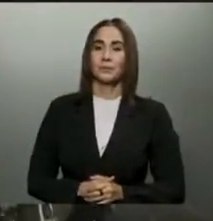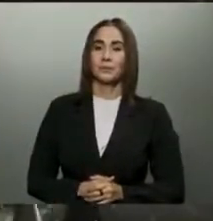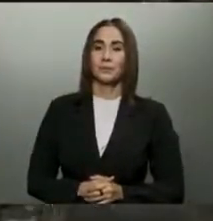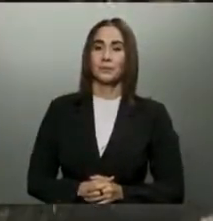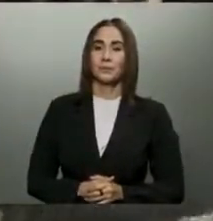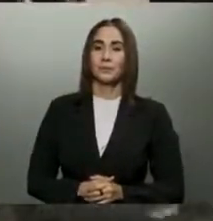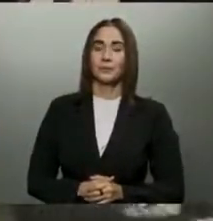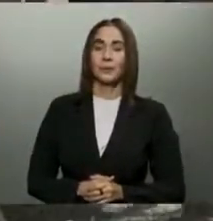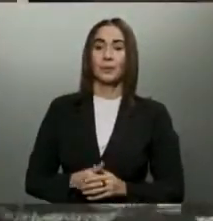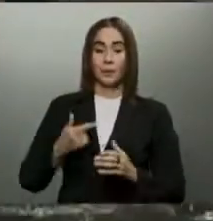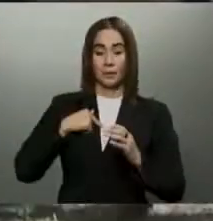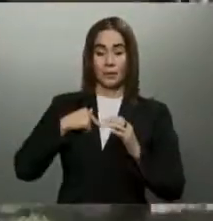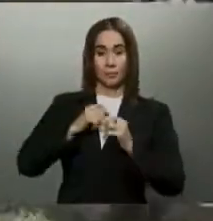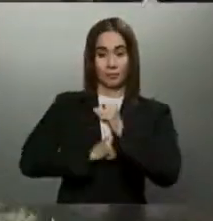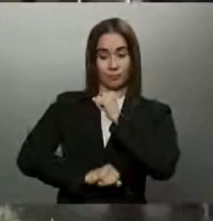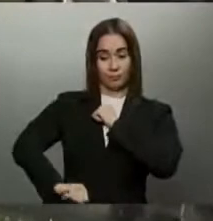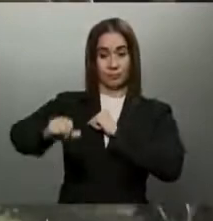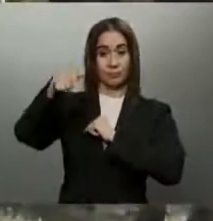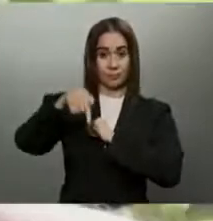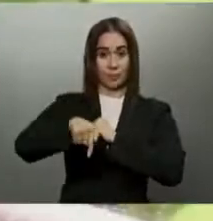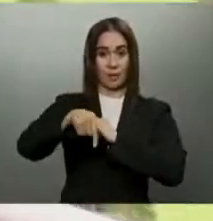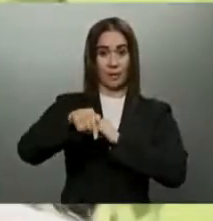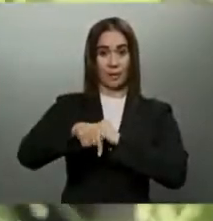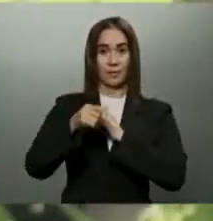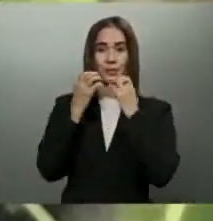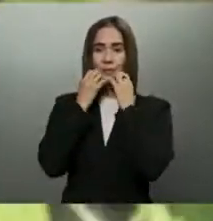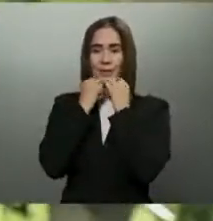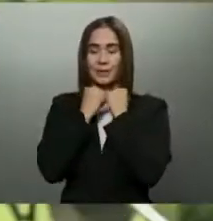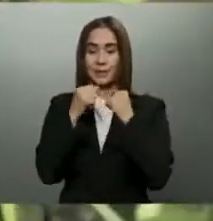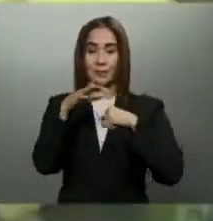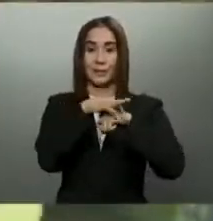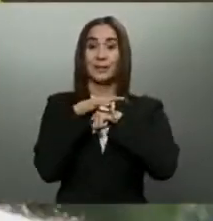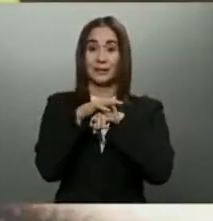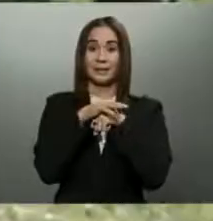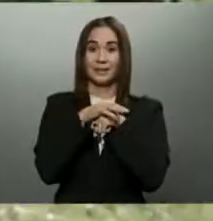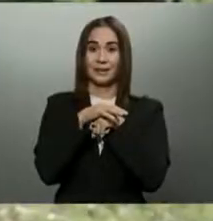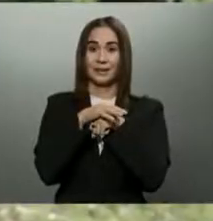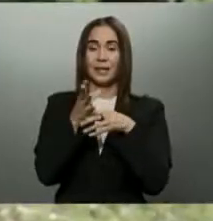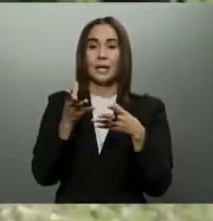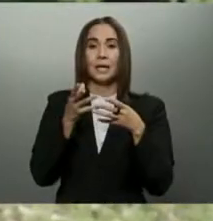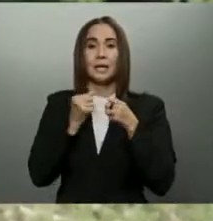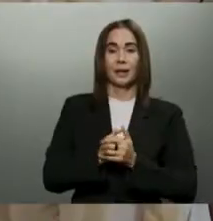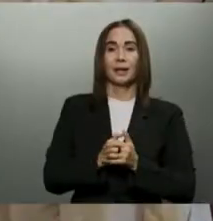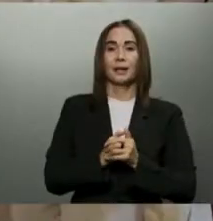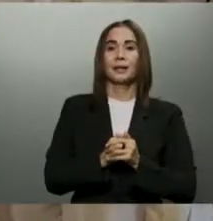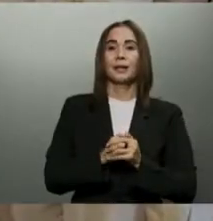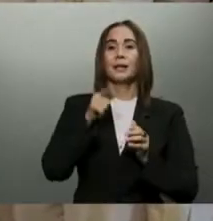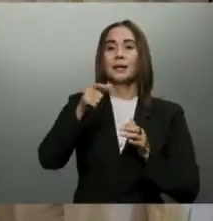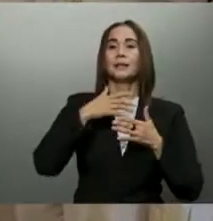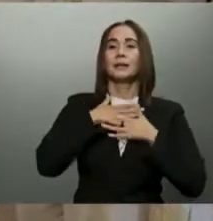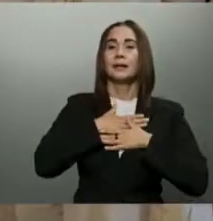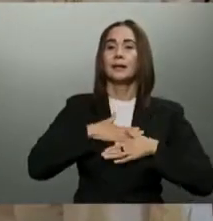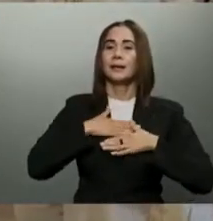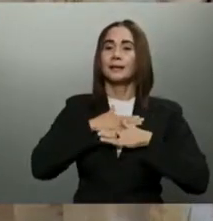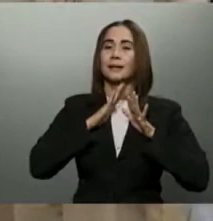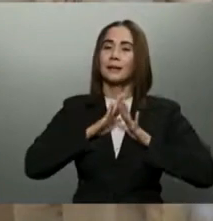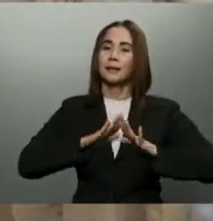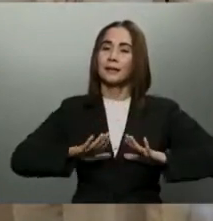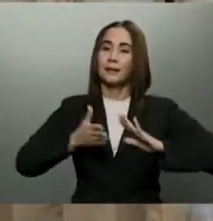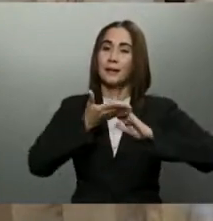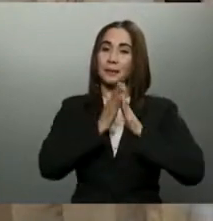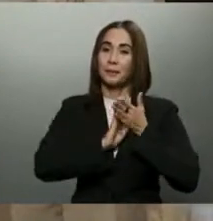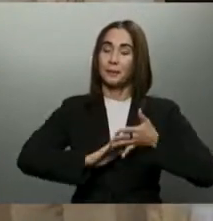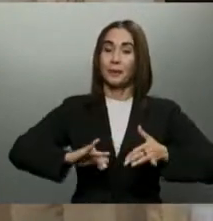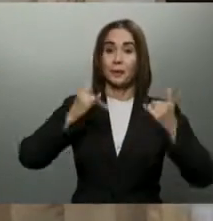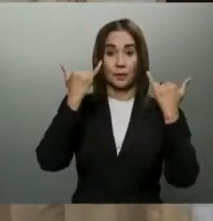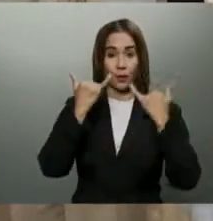Mis orígenes están aquí, por eso amo esta tierra y quiero dar lo mejor de mí. Es la tranquilidad y la paz de que